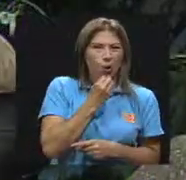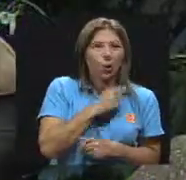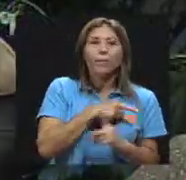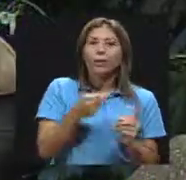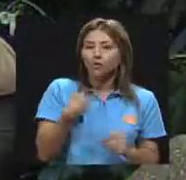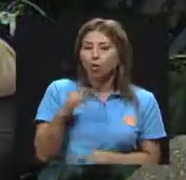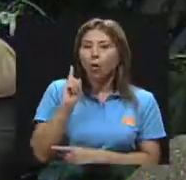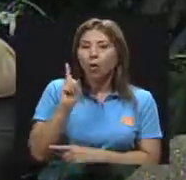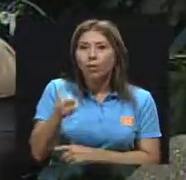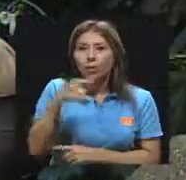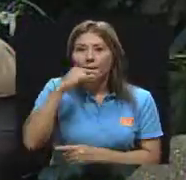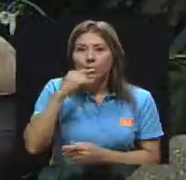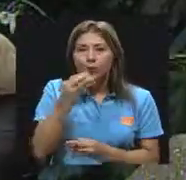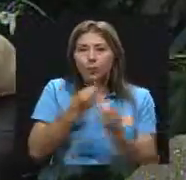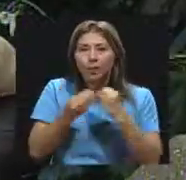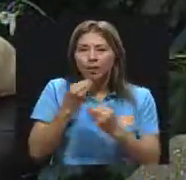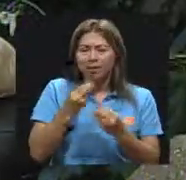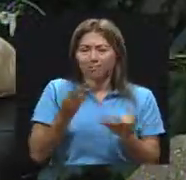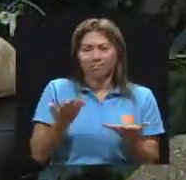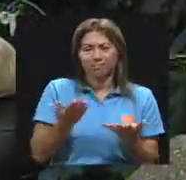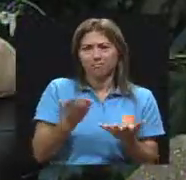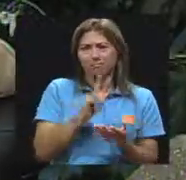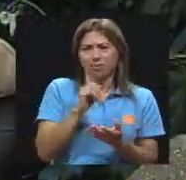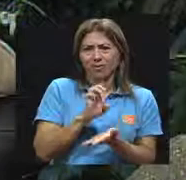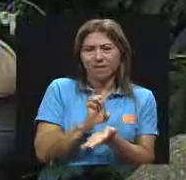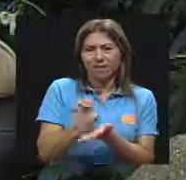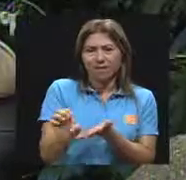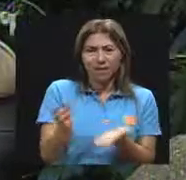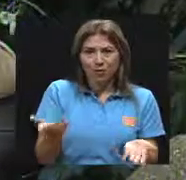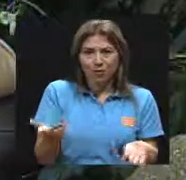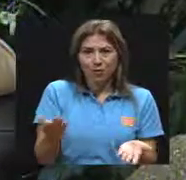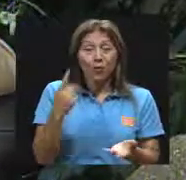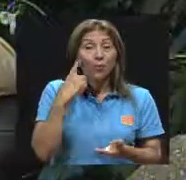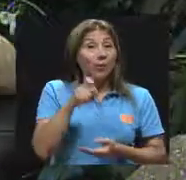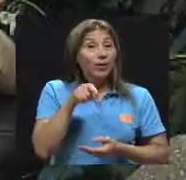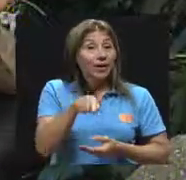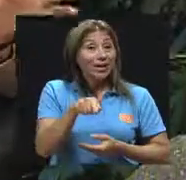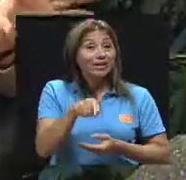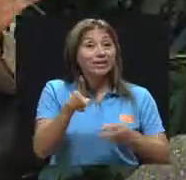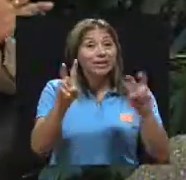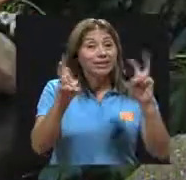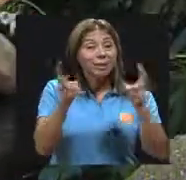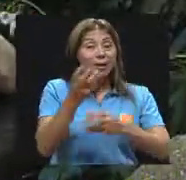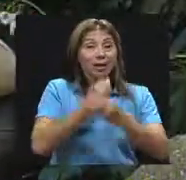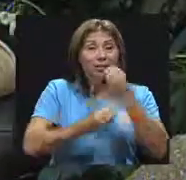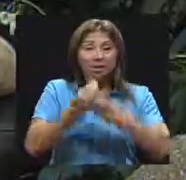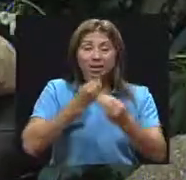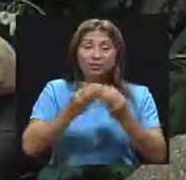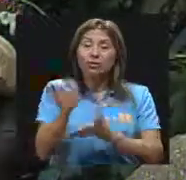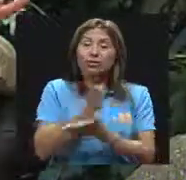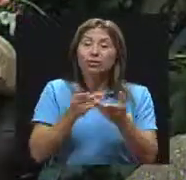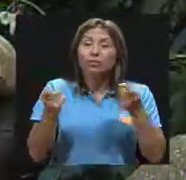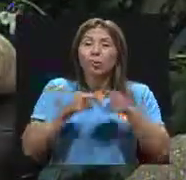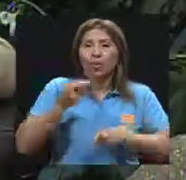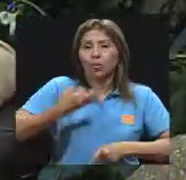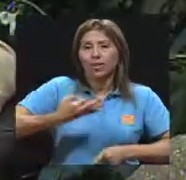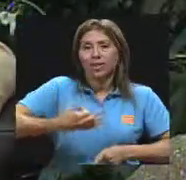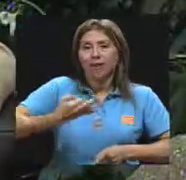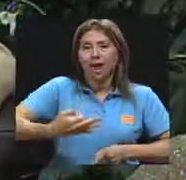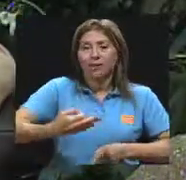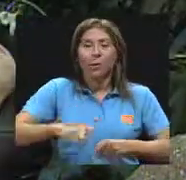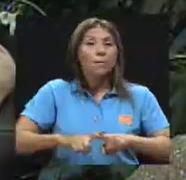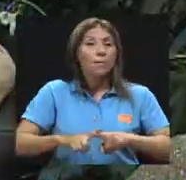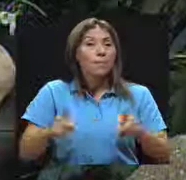porque esto de la alimentación es, como lo decía, algo muy cotidiano, pero que puede ser utilizado de muchas diversas maneras,